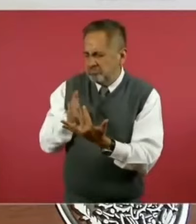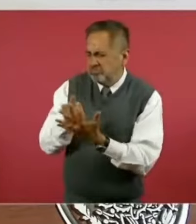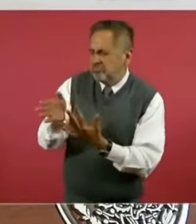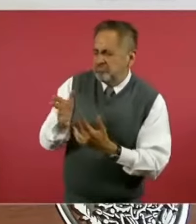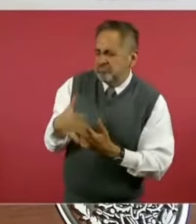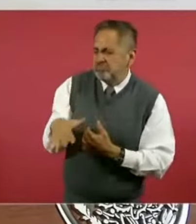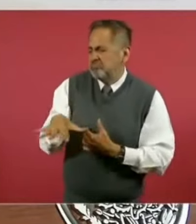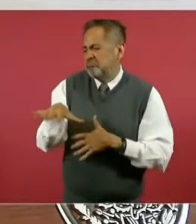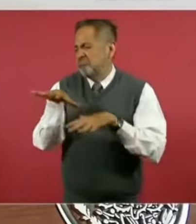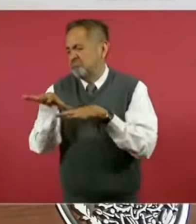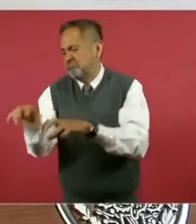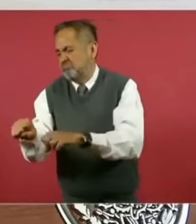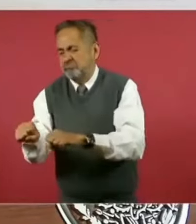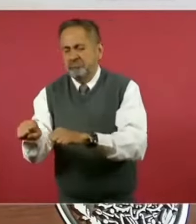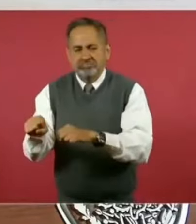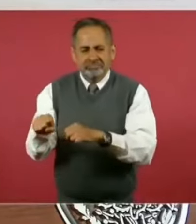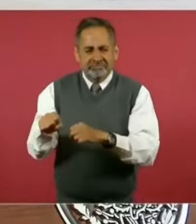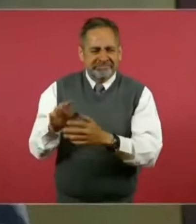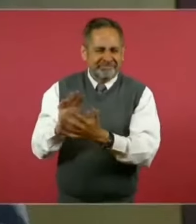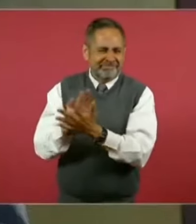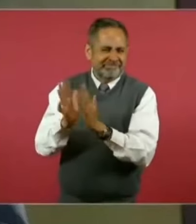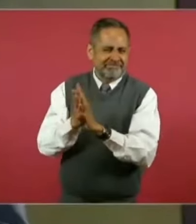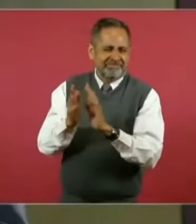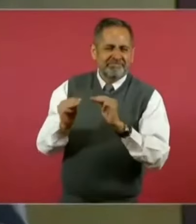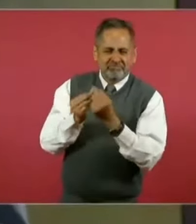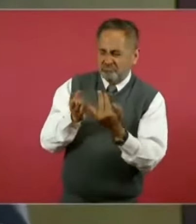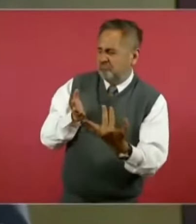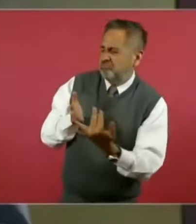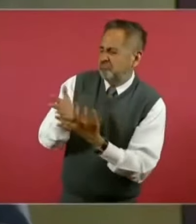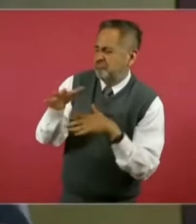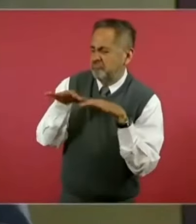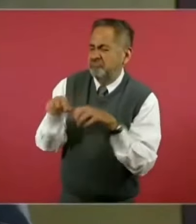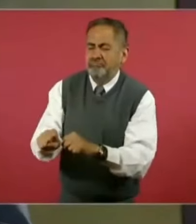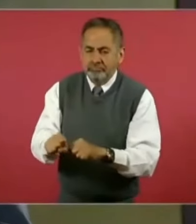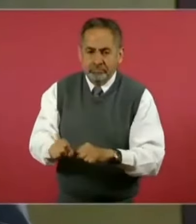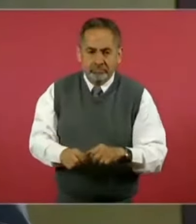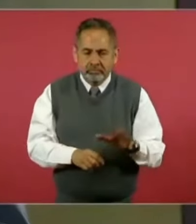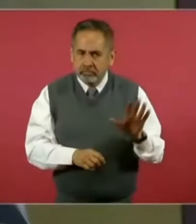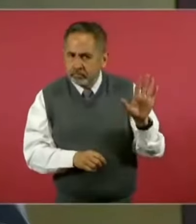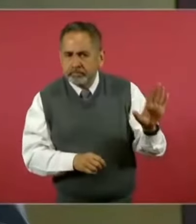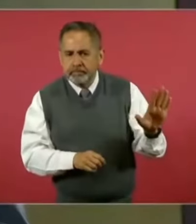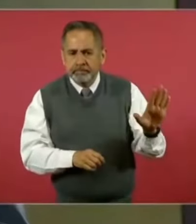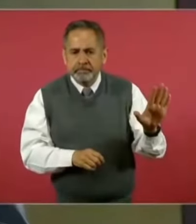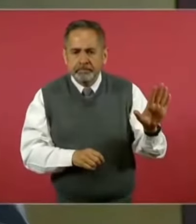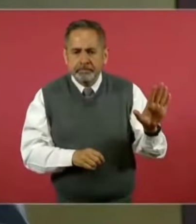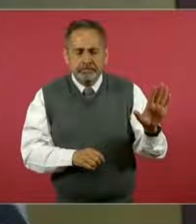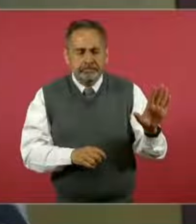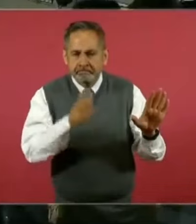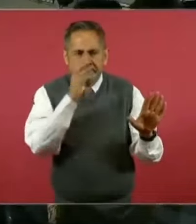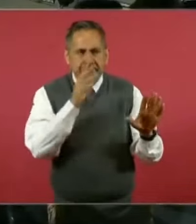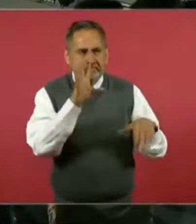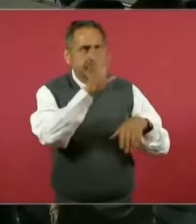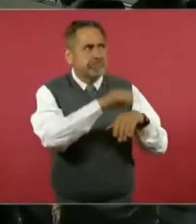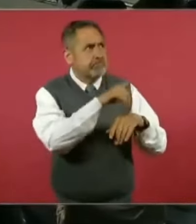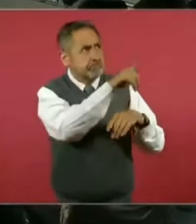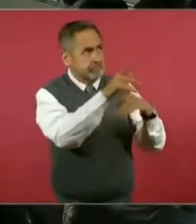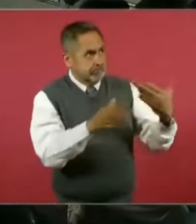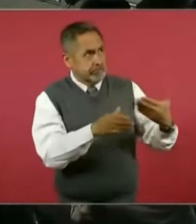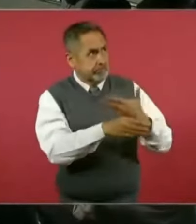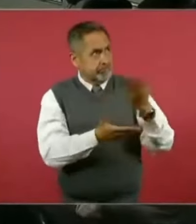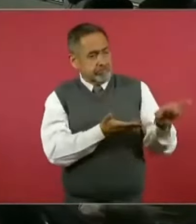detener a delincuentes. Entonces, nosotros no podemos permitir eso, que quede